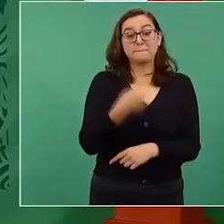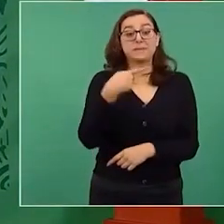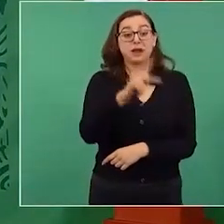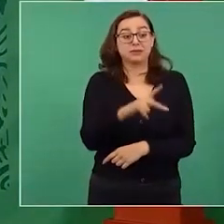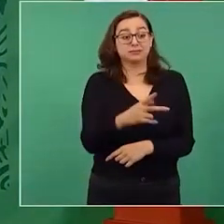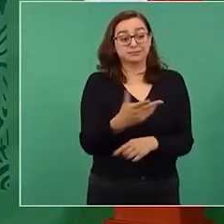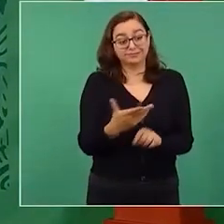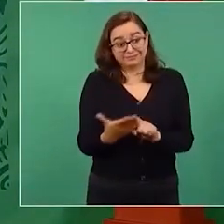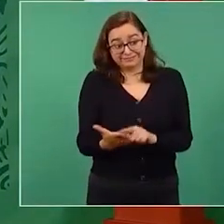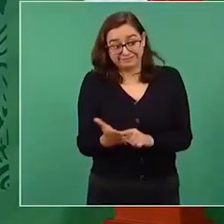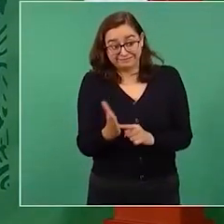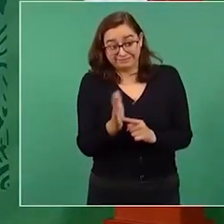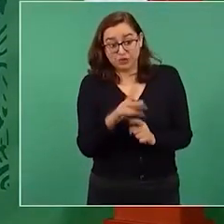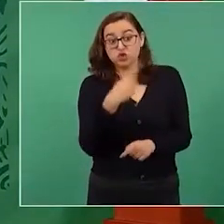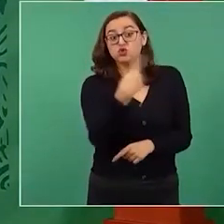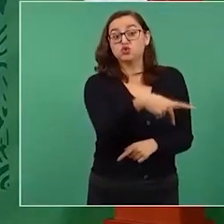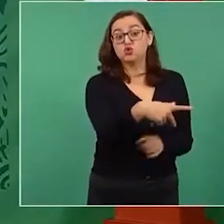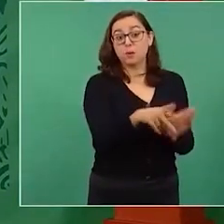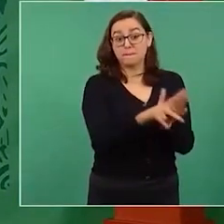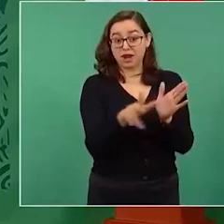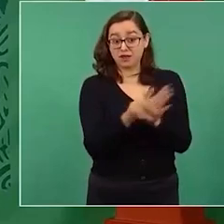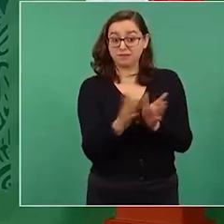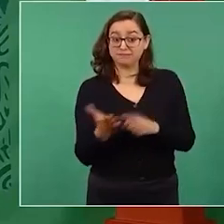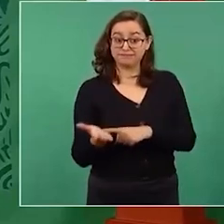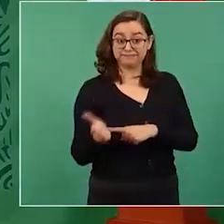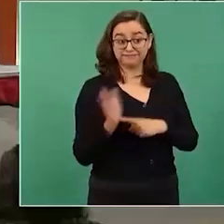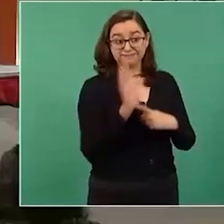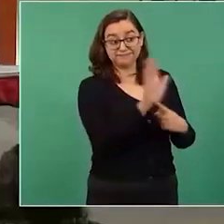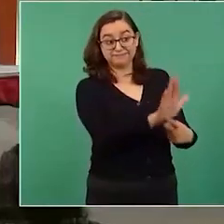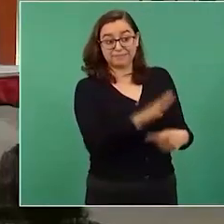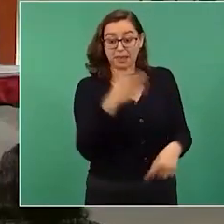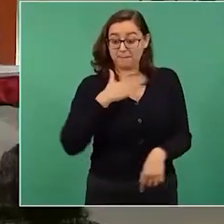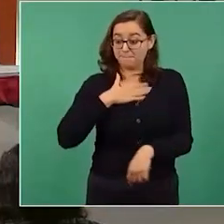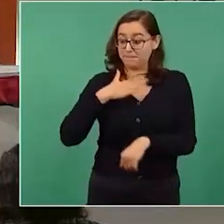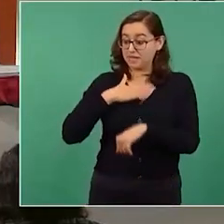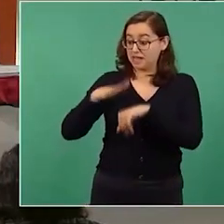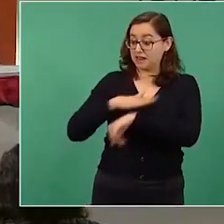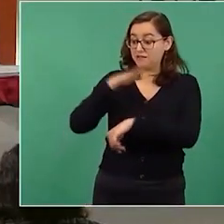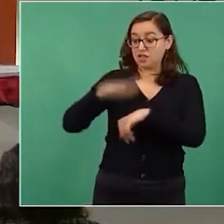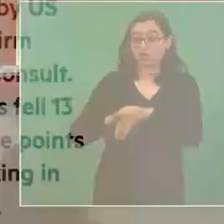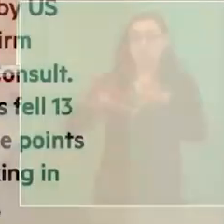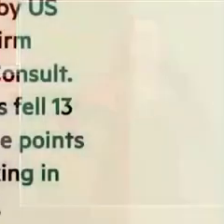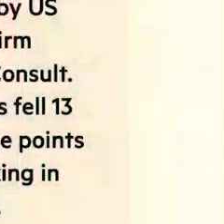Pero miren, estamos en segundo lugar. Ahí está.